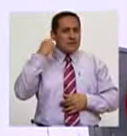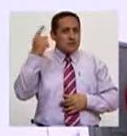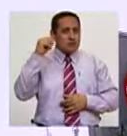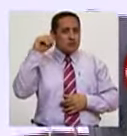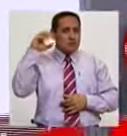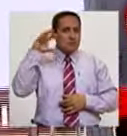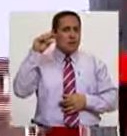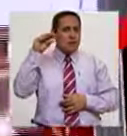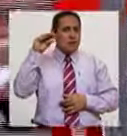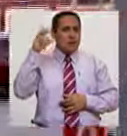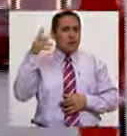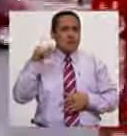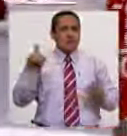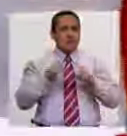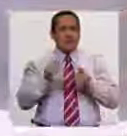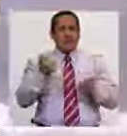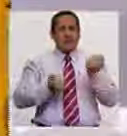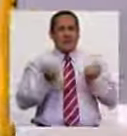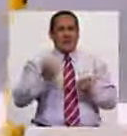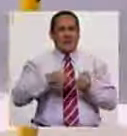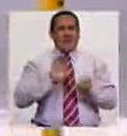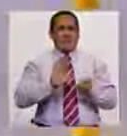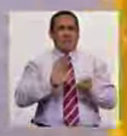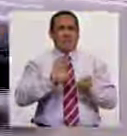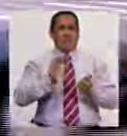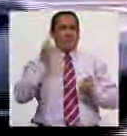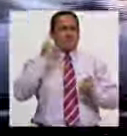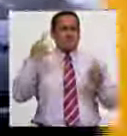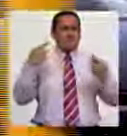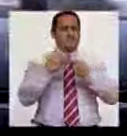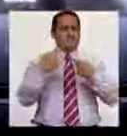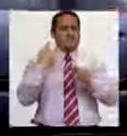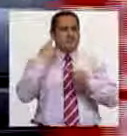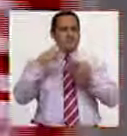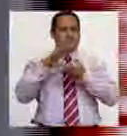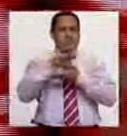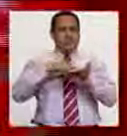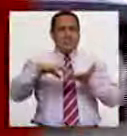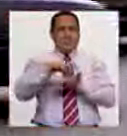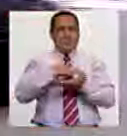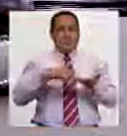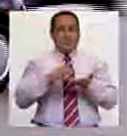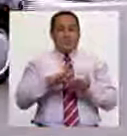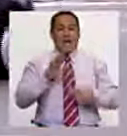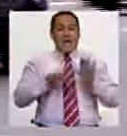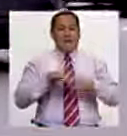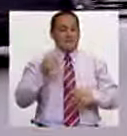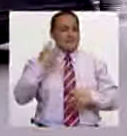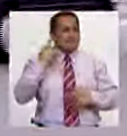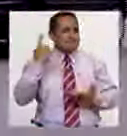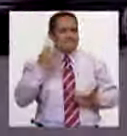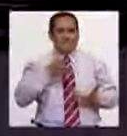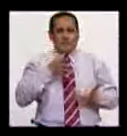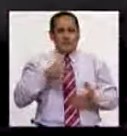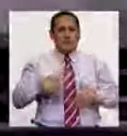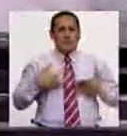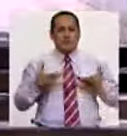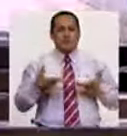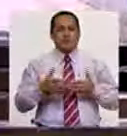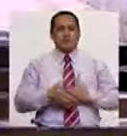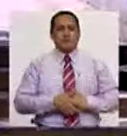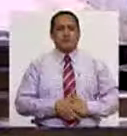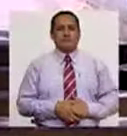audibles, porque con el tránsito y la afluencia del tráfico de los autos, son casi imperceptibles.